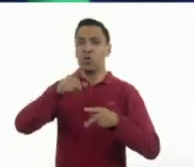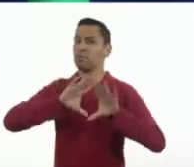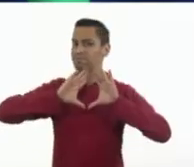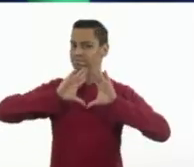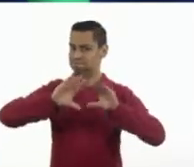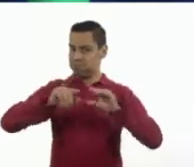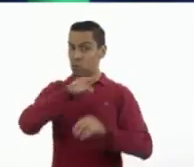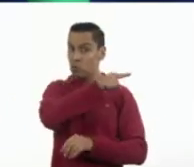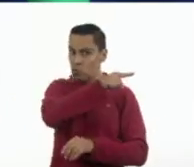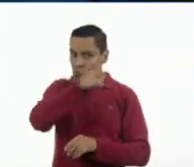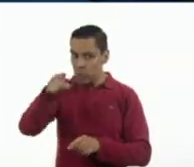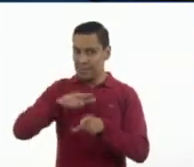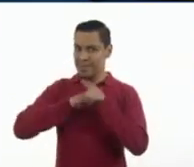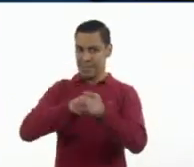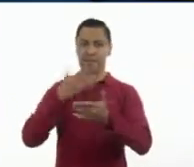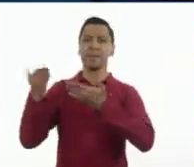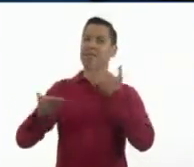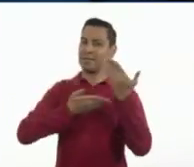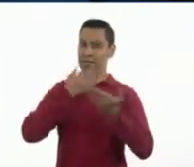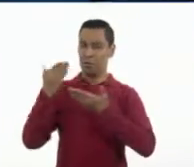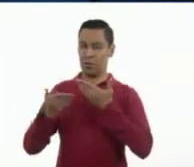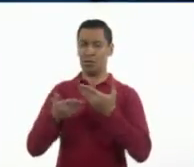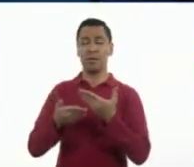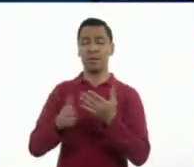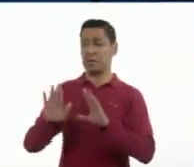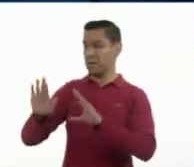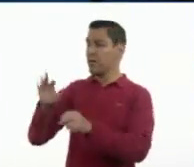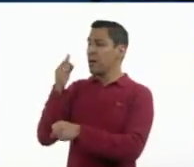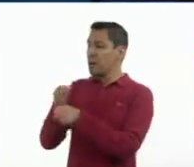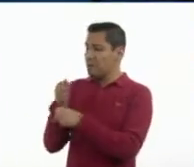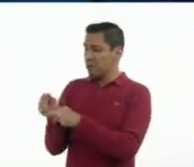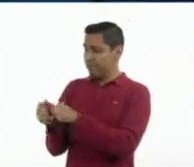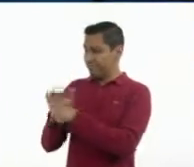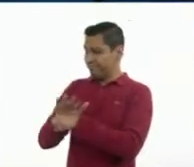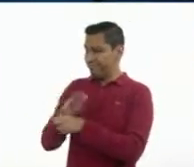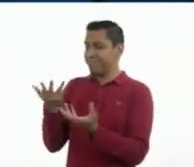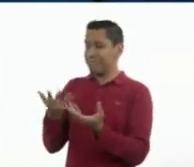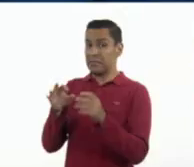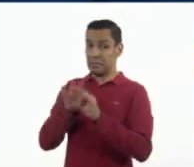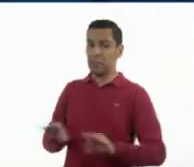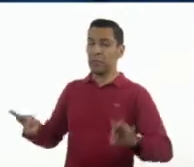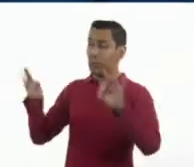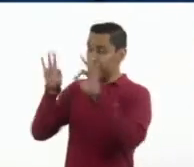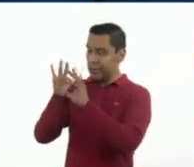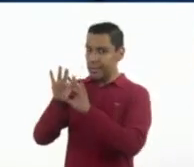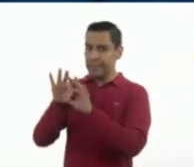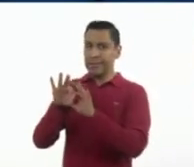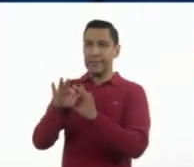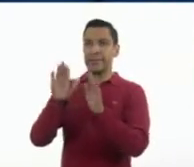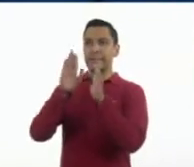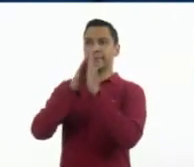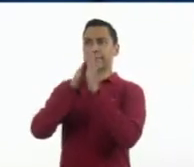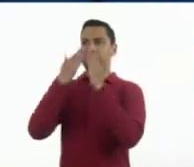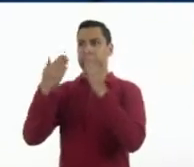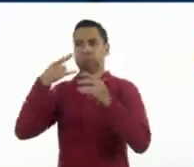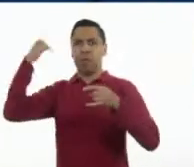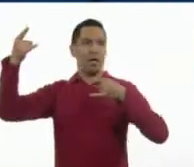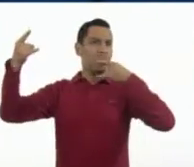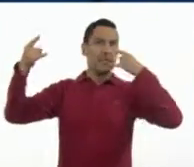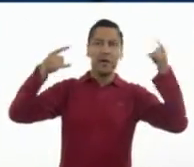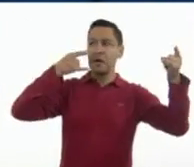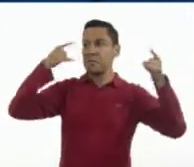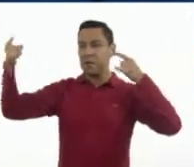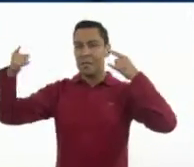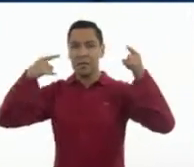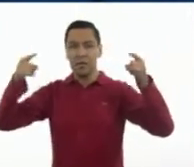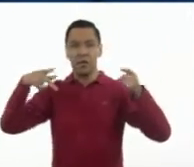Ahora, con esto de la pandemia, Juan, creo que nos queda muy claro que es importante leer los carteles que se producen en